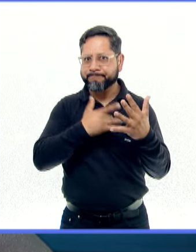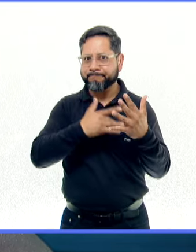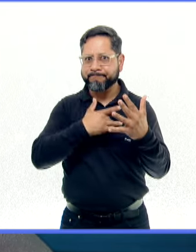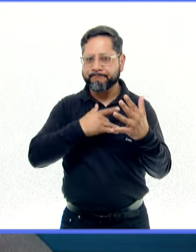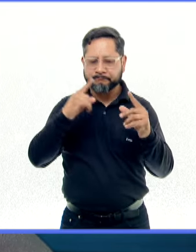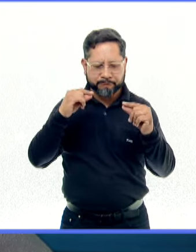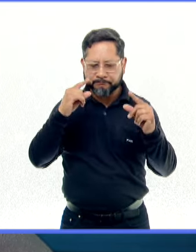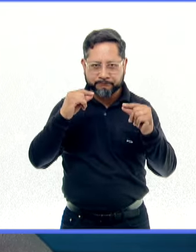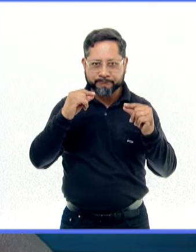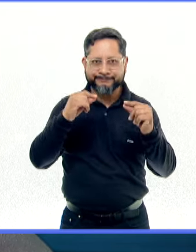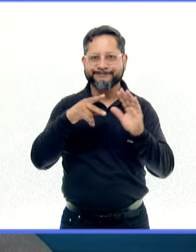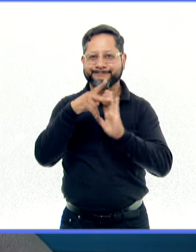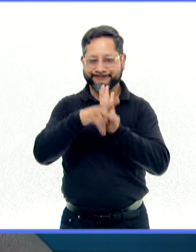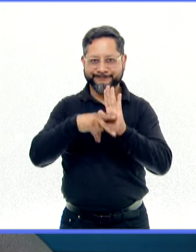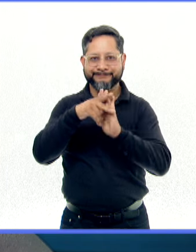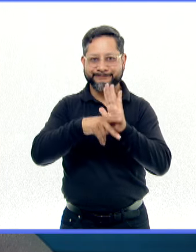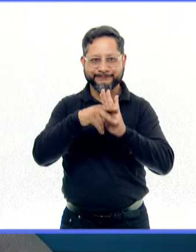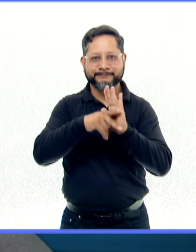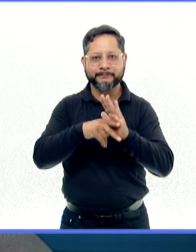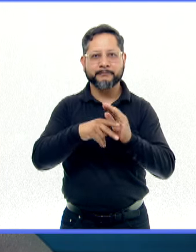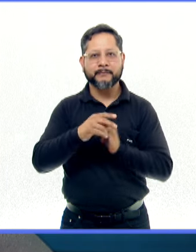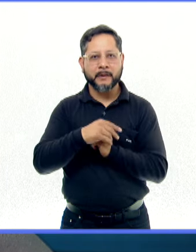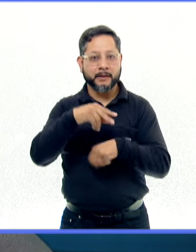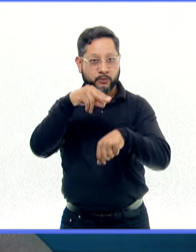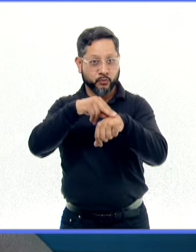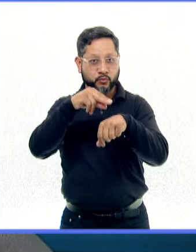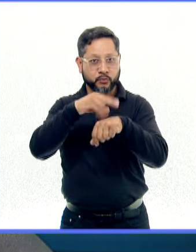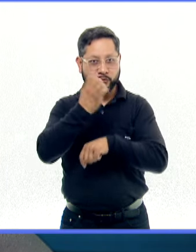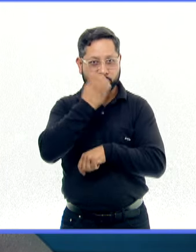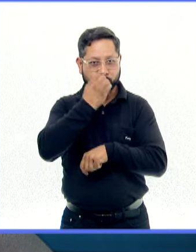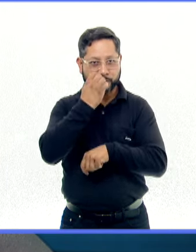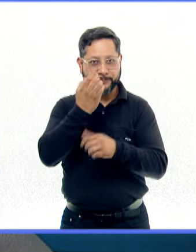insomnio nos cuenta la siguiente cápsula de la Facultad de Medicina.